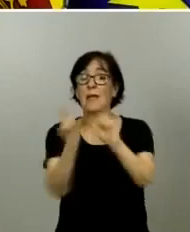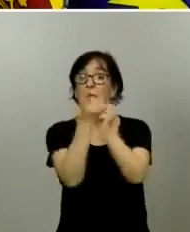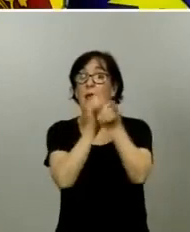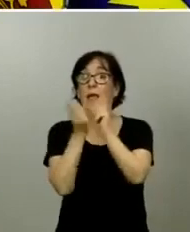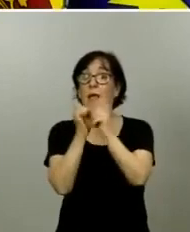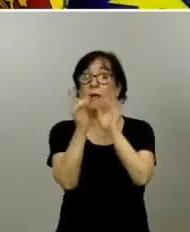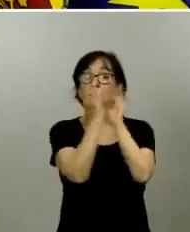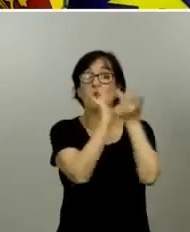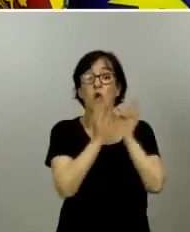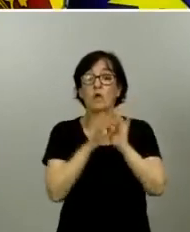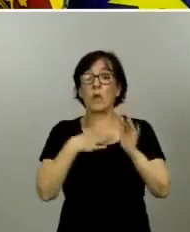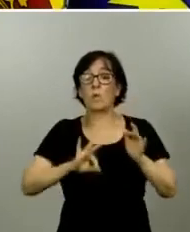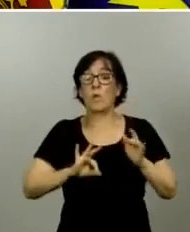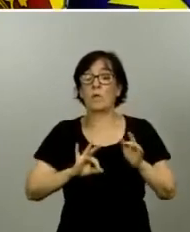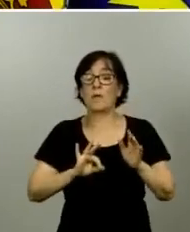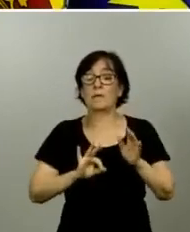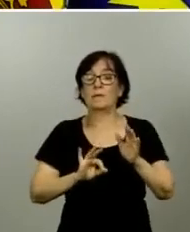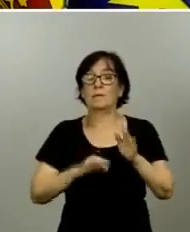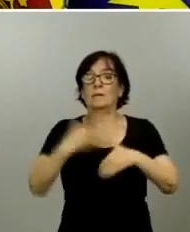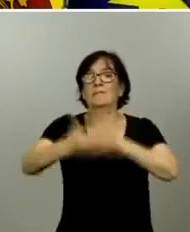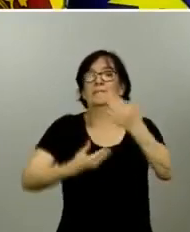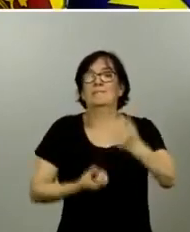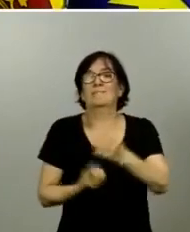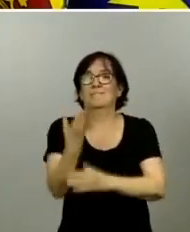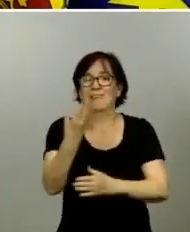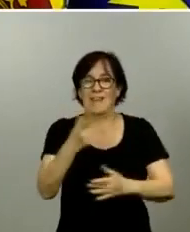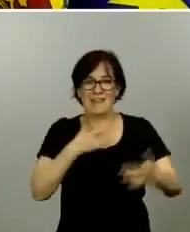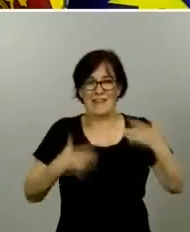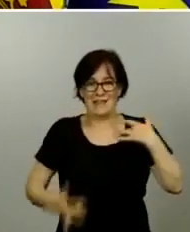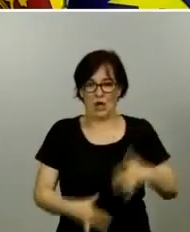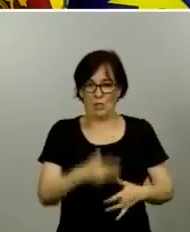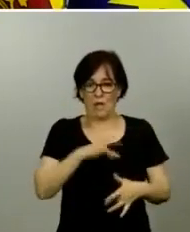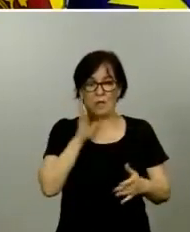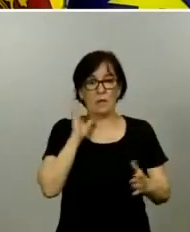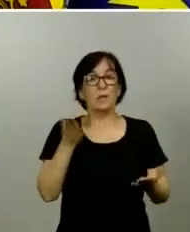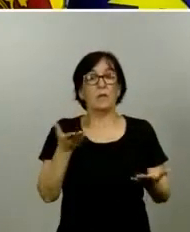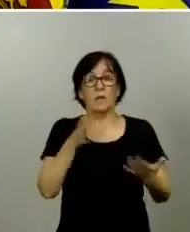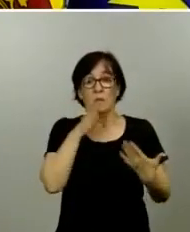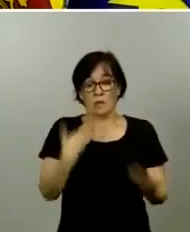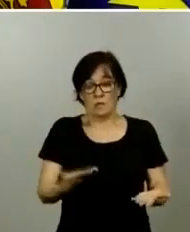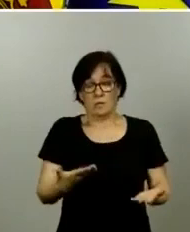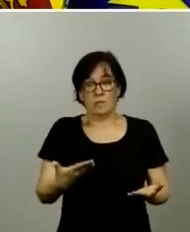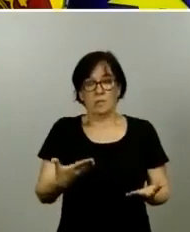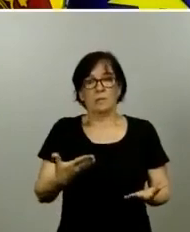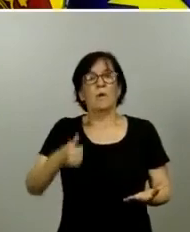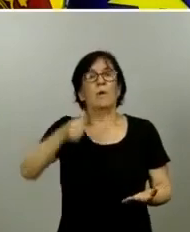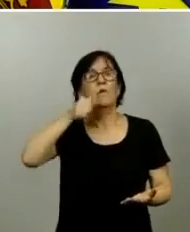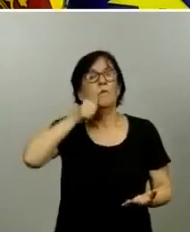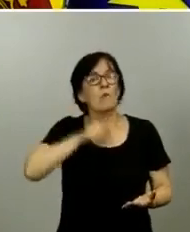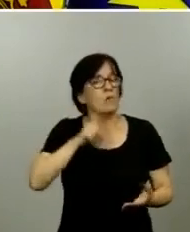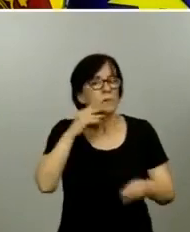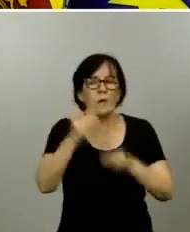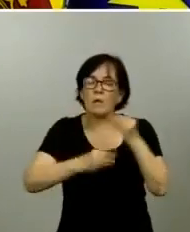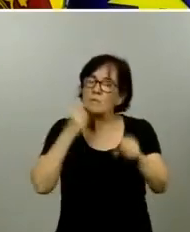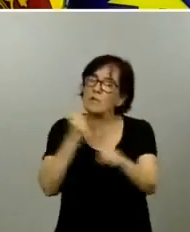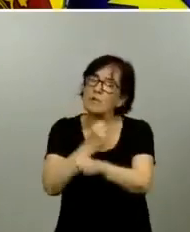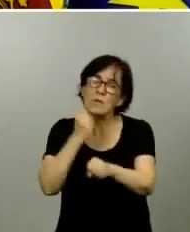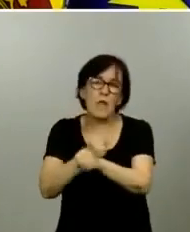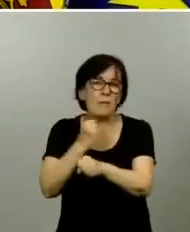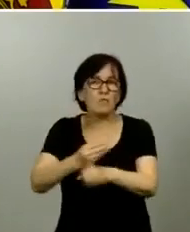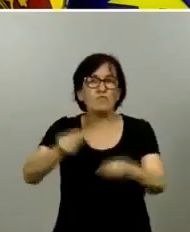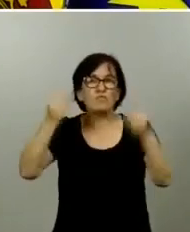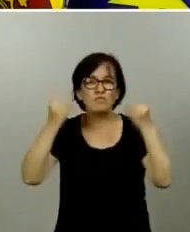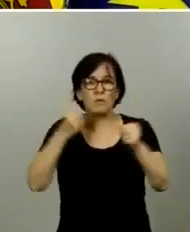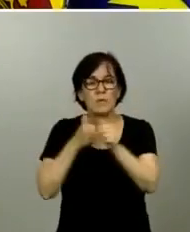desarrollan unos síntomas. Con lo cual ahora mismo la comunidad de la ciudad de Ceuta está haciendo un trabajo muy bueno de seguimiento y tenemos